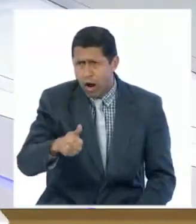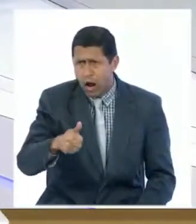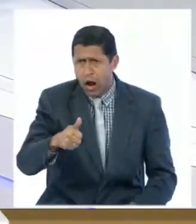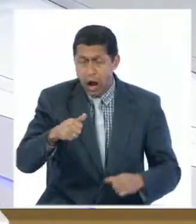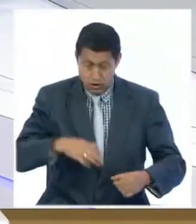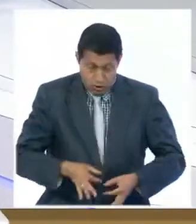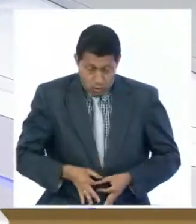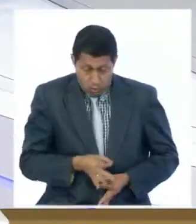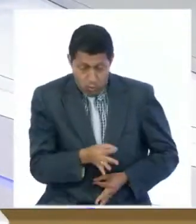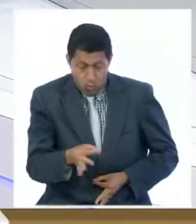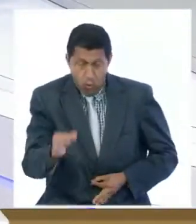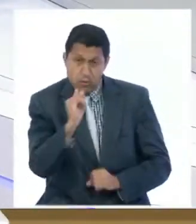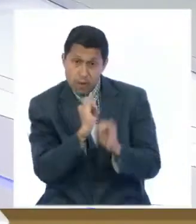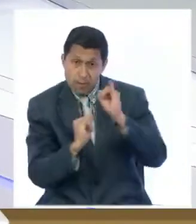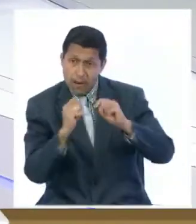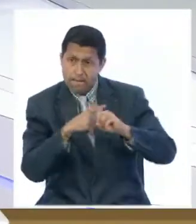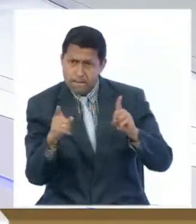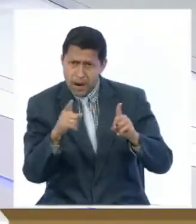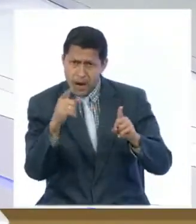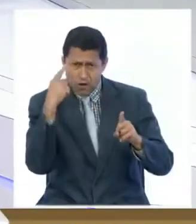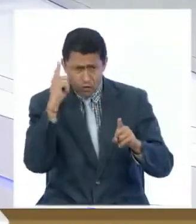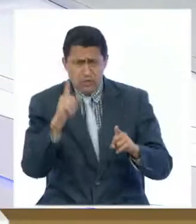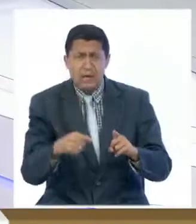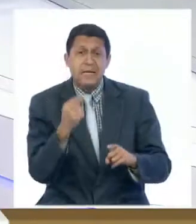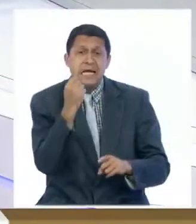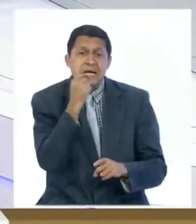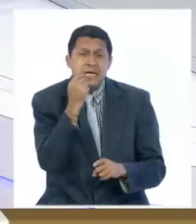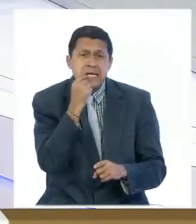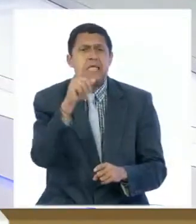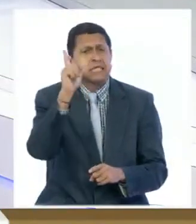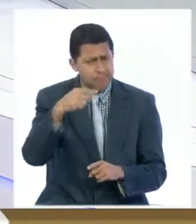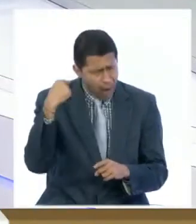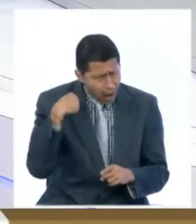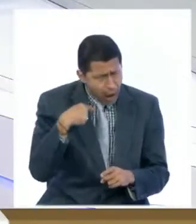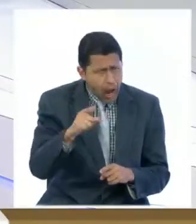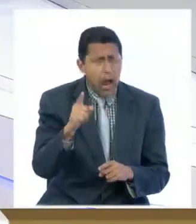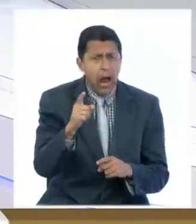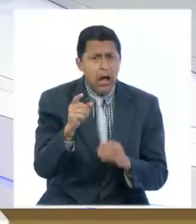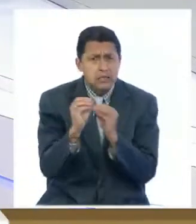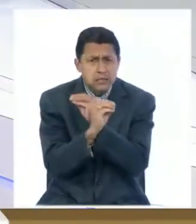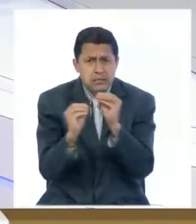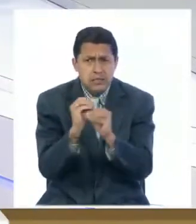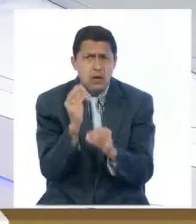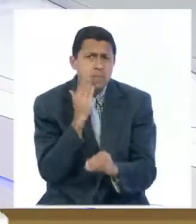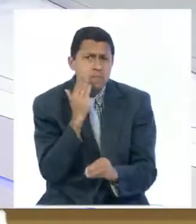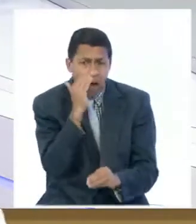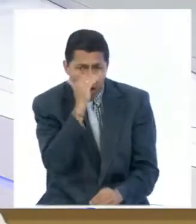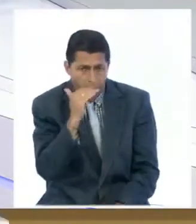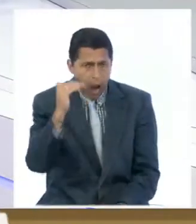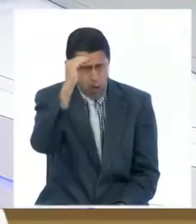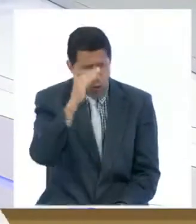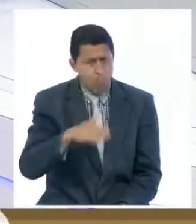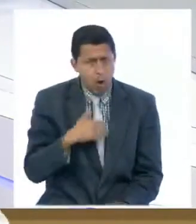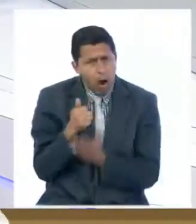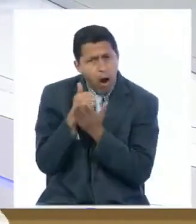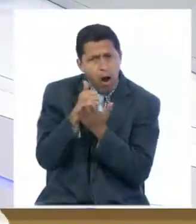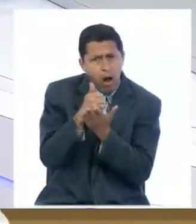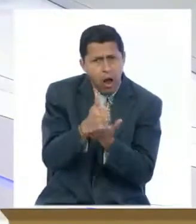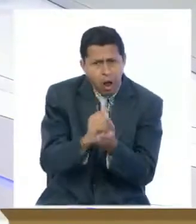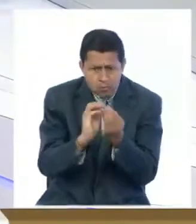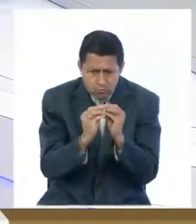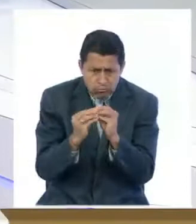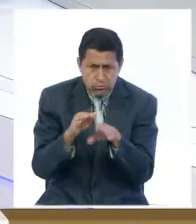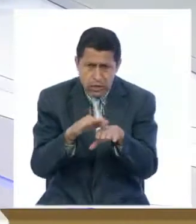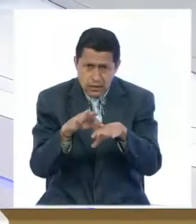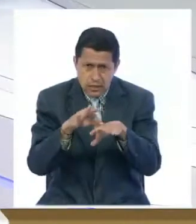cordón umbilical, pero ¿sabía que la pulpa de los dientes también contiene células madres adultas que podrían ayudar a regenerar